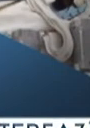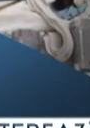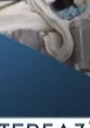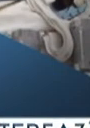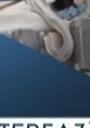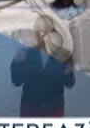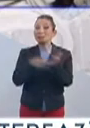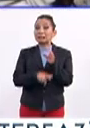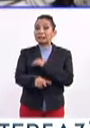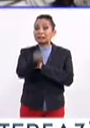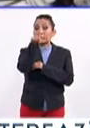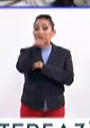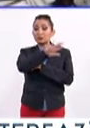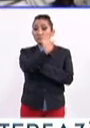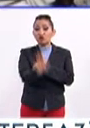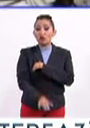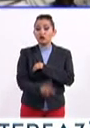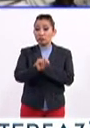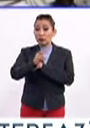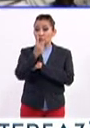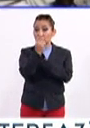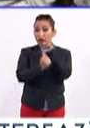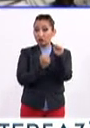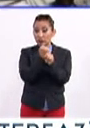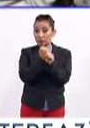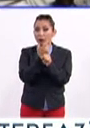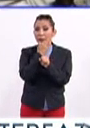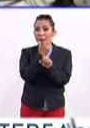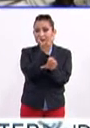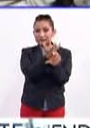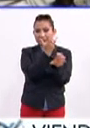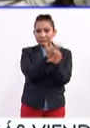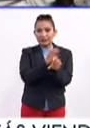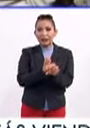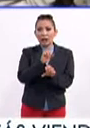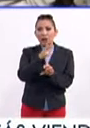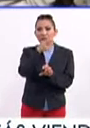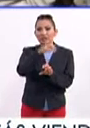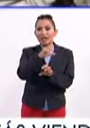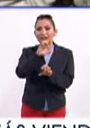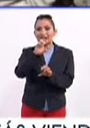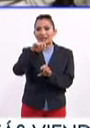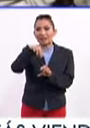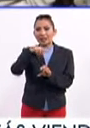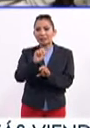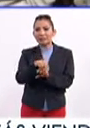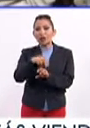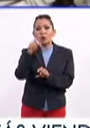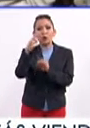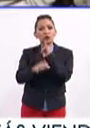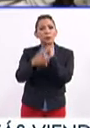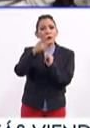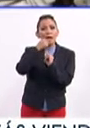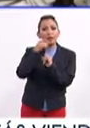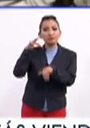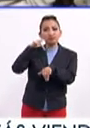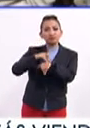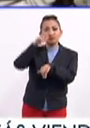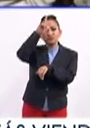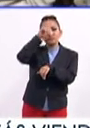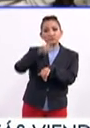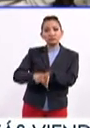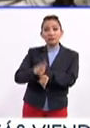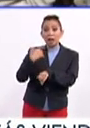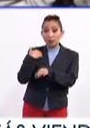En 2017 falleció a los 82 años el estadounidense Eugene Kernan, último hombre en